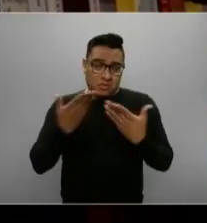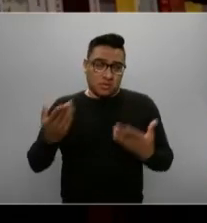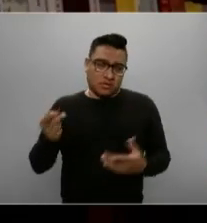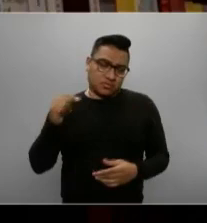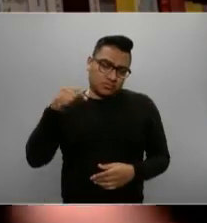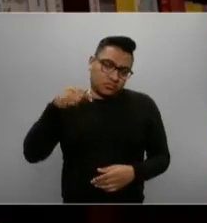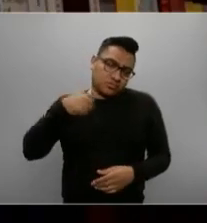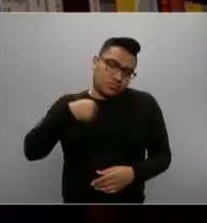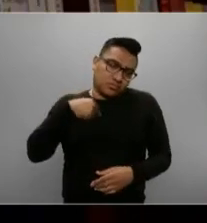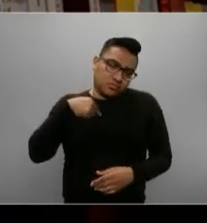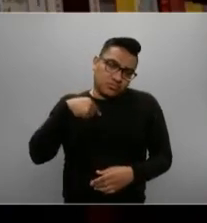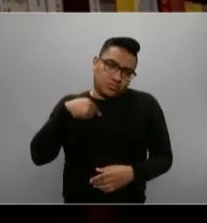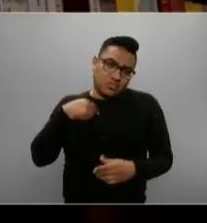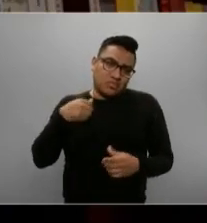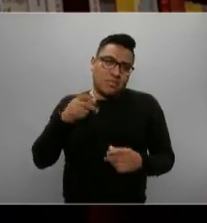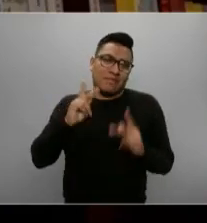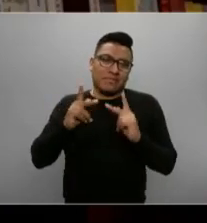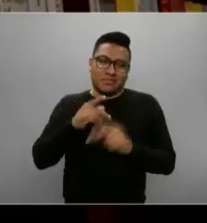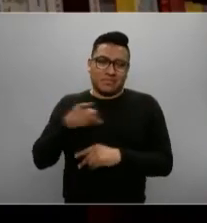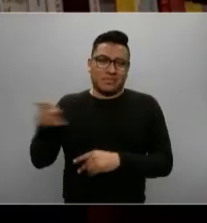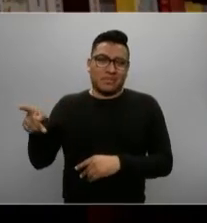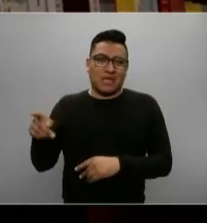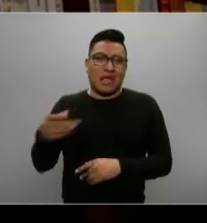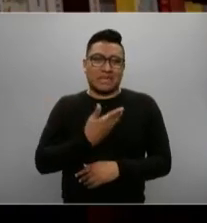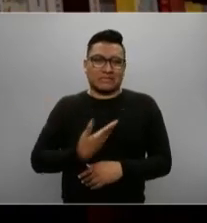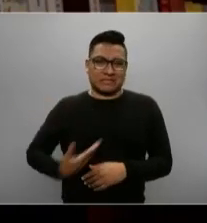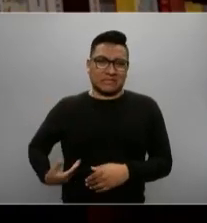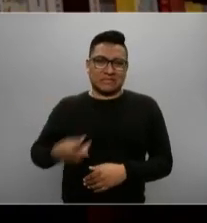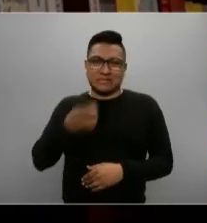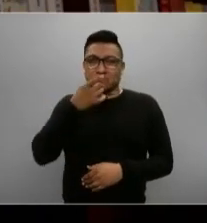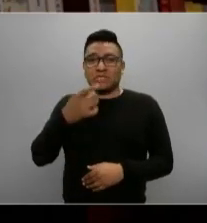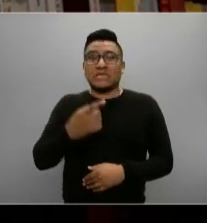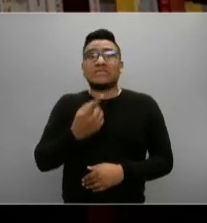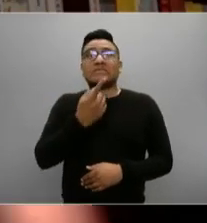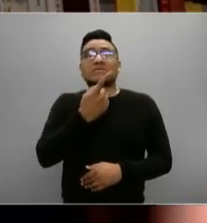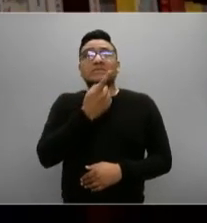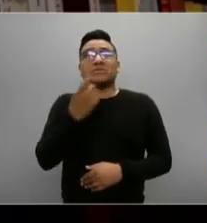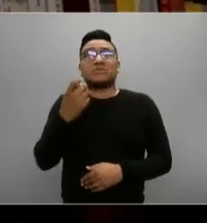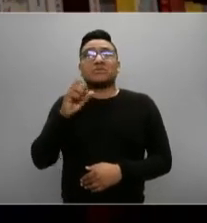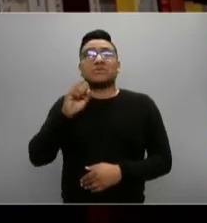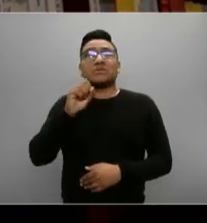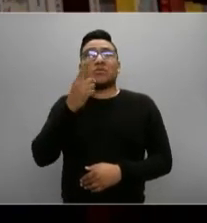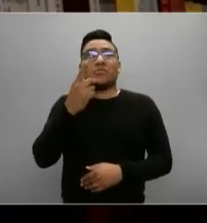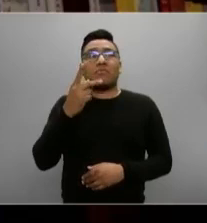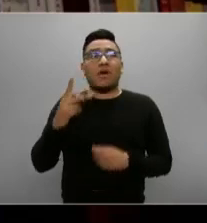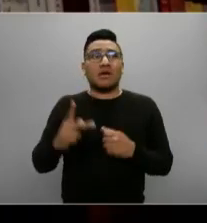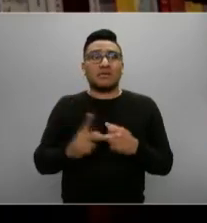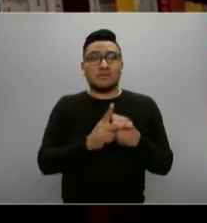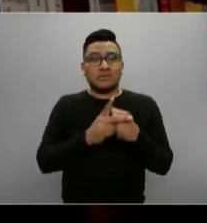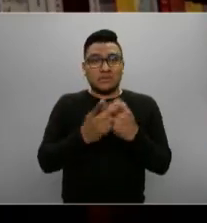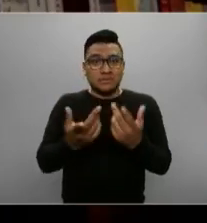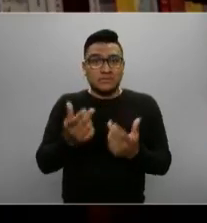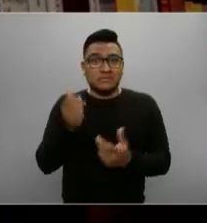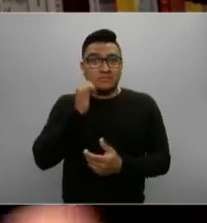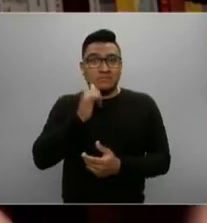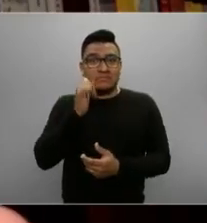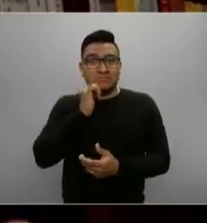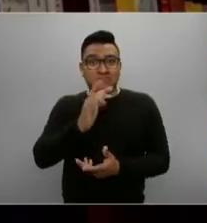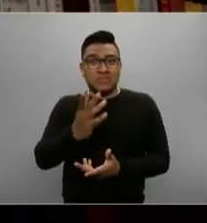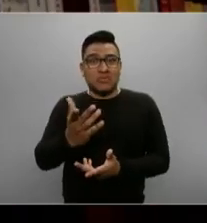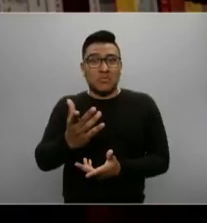contigo, esta mañana decíamos con el señor presidente, hay 161 países que han copatrocinado la iniciativa mexicana,